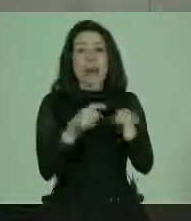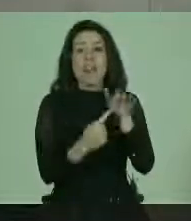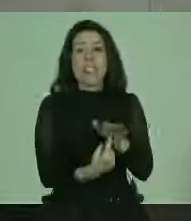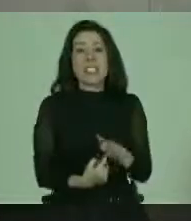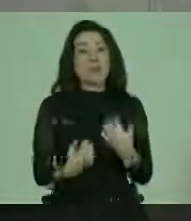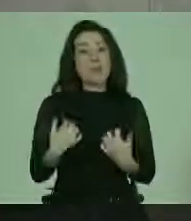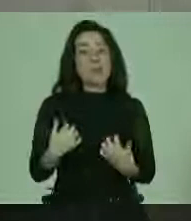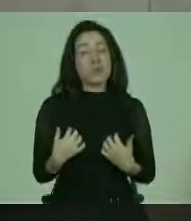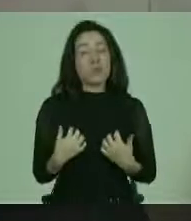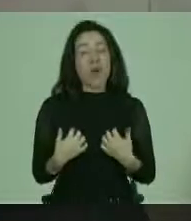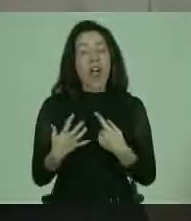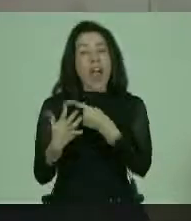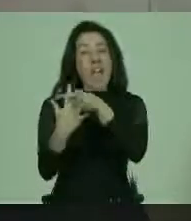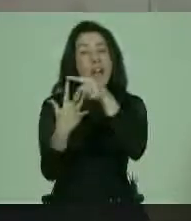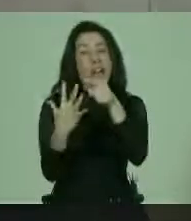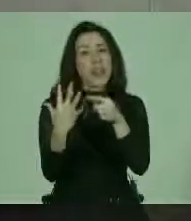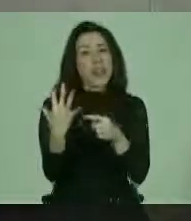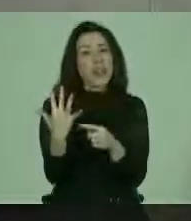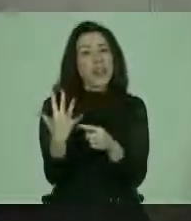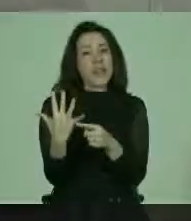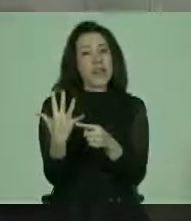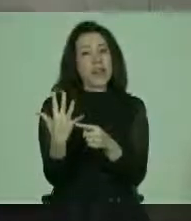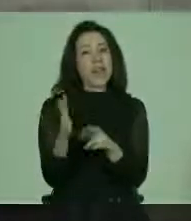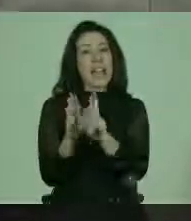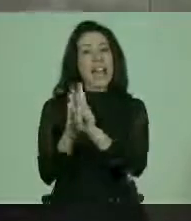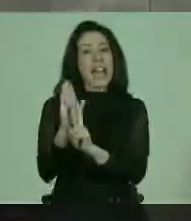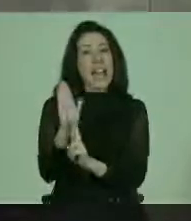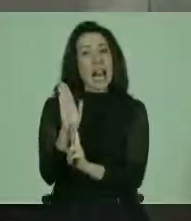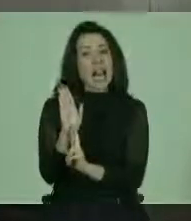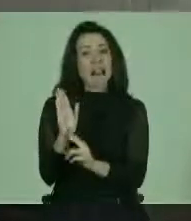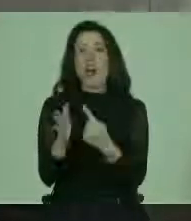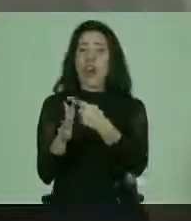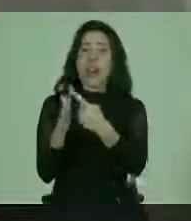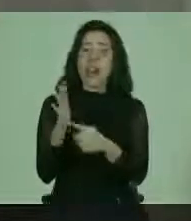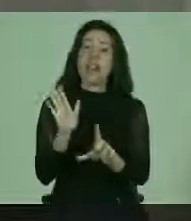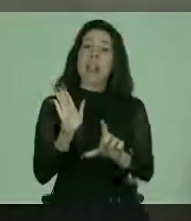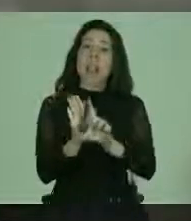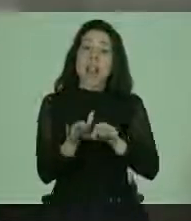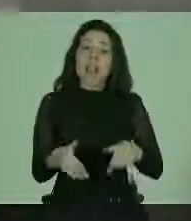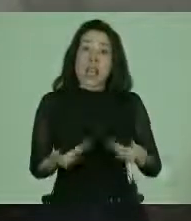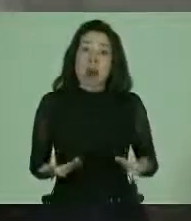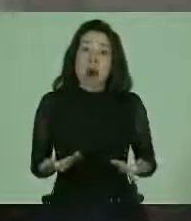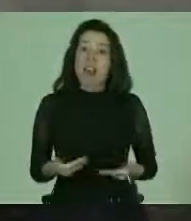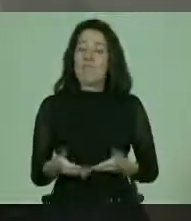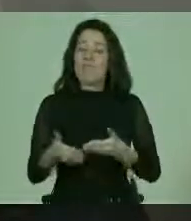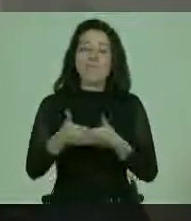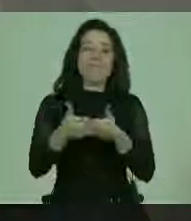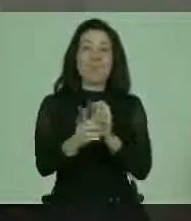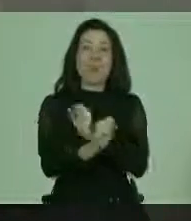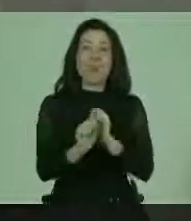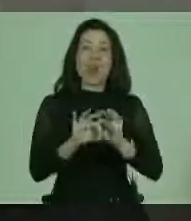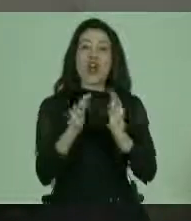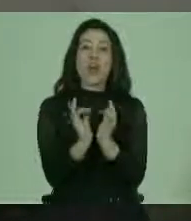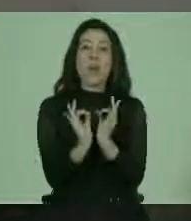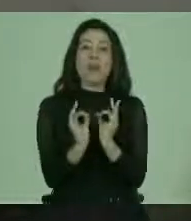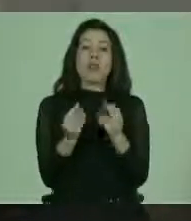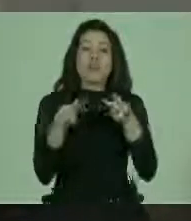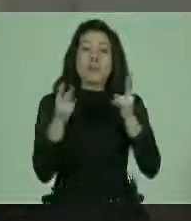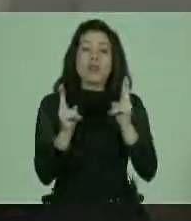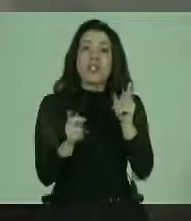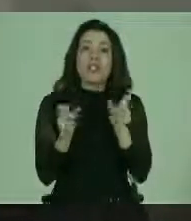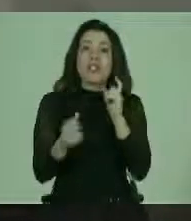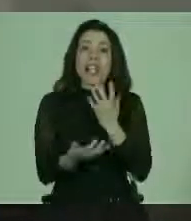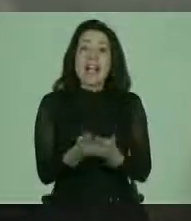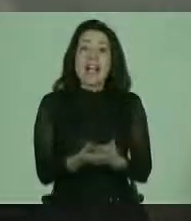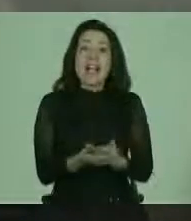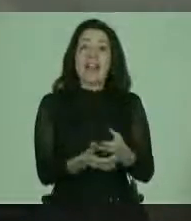odiosa en diferentes reglamentos, diferentes leyes que hoy día impiden el pleno goce de derechos de las personas que viven en